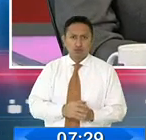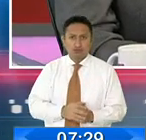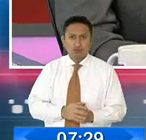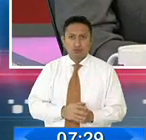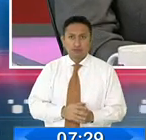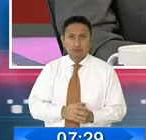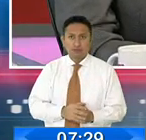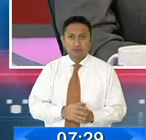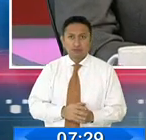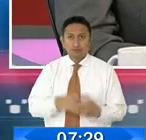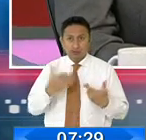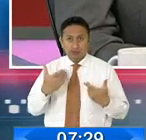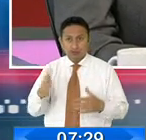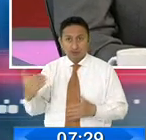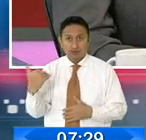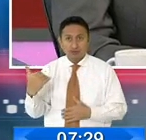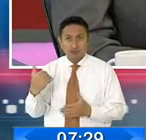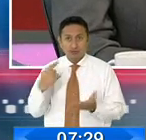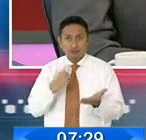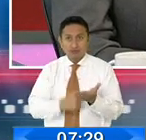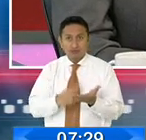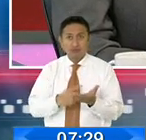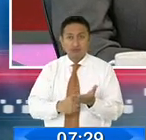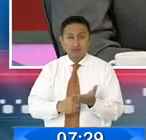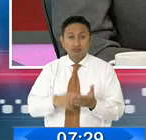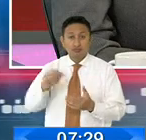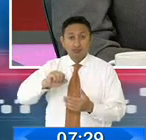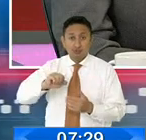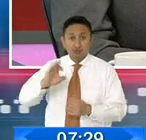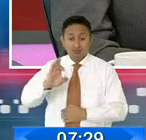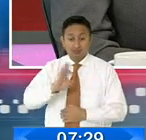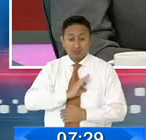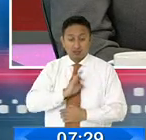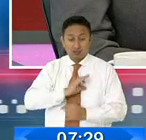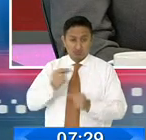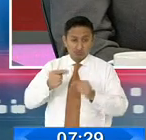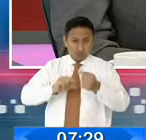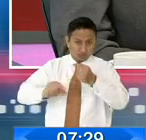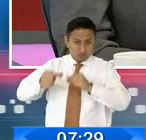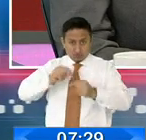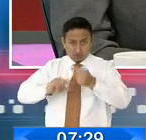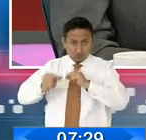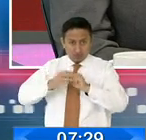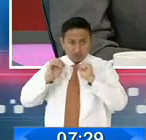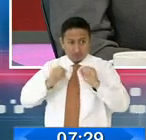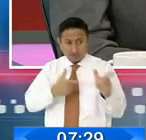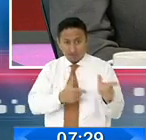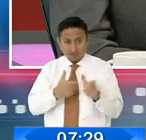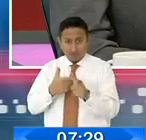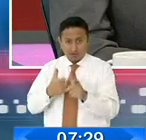hay estudios, estos sí, realizados por expertos químicos y expertos en armas de guerra, que